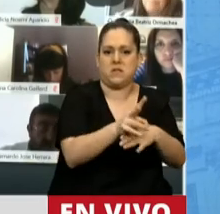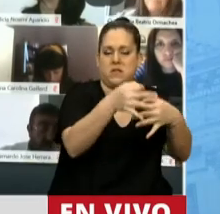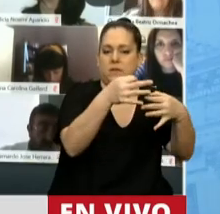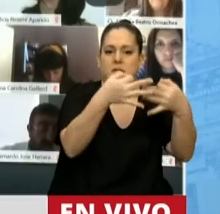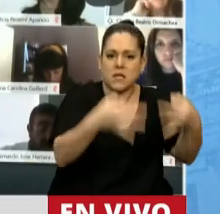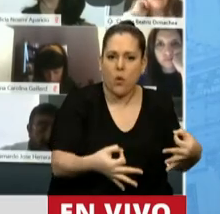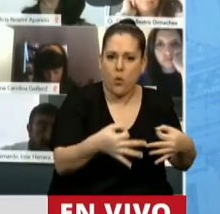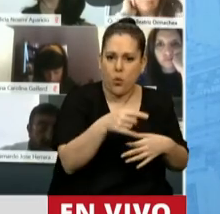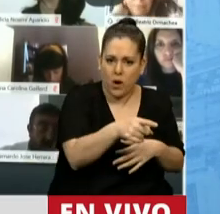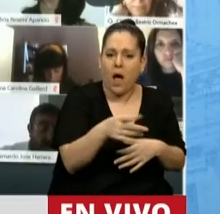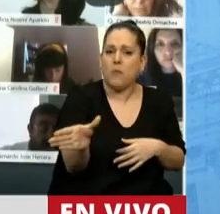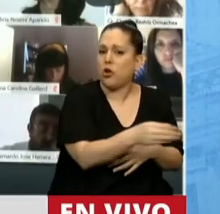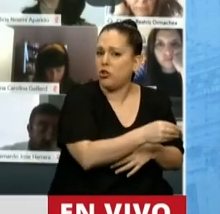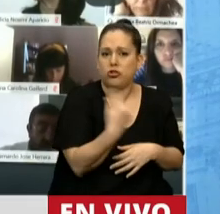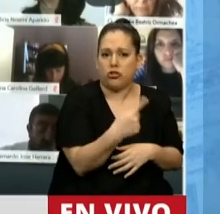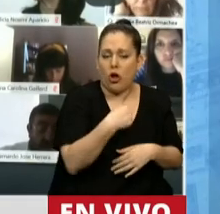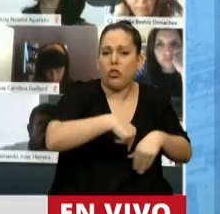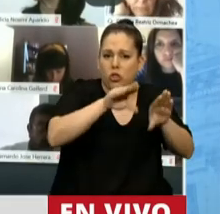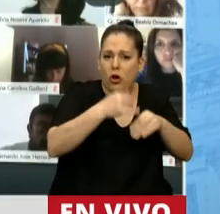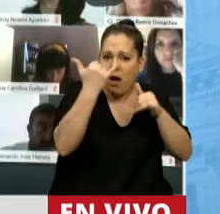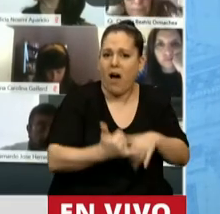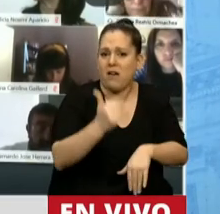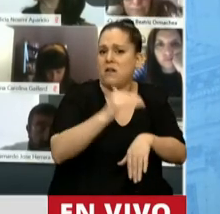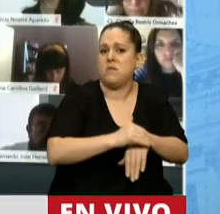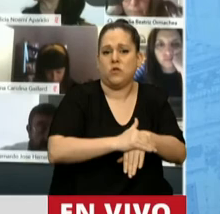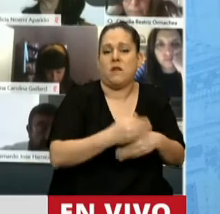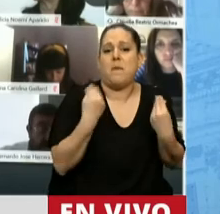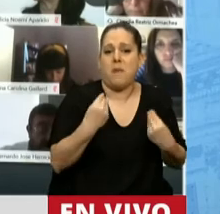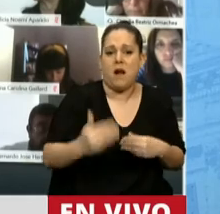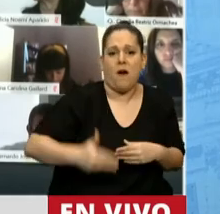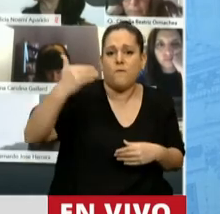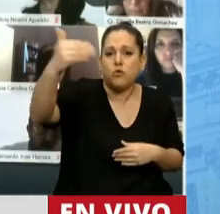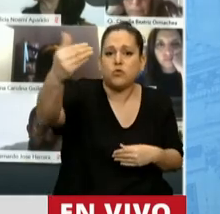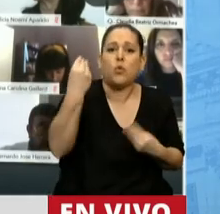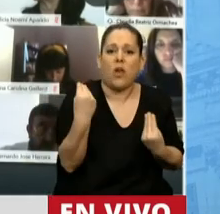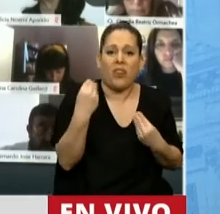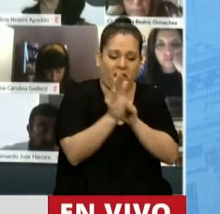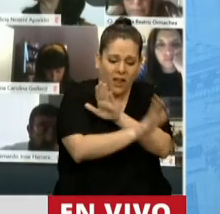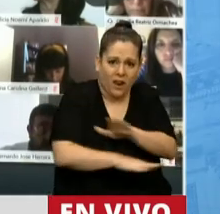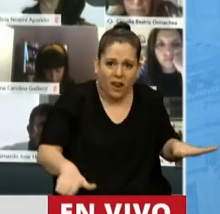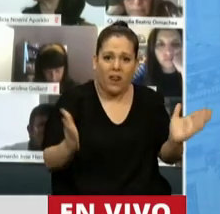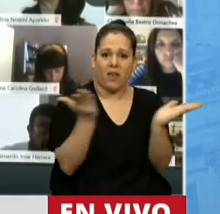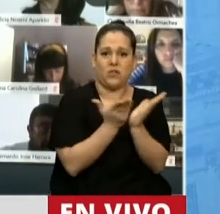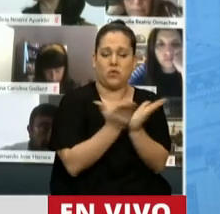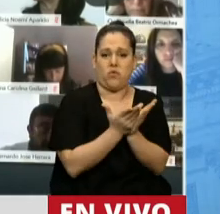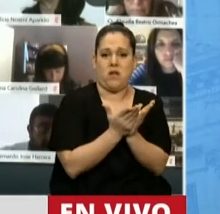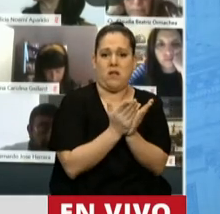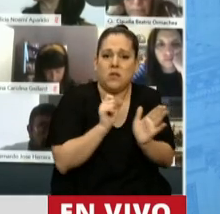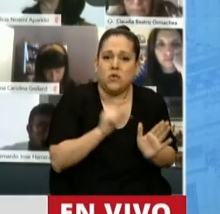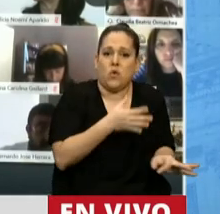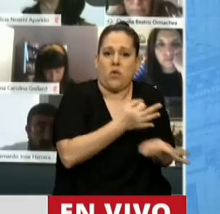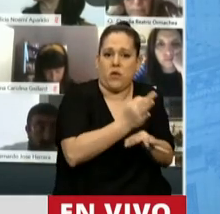todas y todos somos responsables del futuro de nuestras y nuestros estudiantes y de su educación.